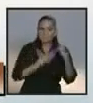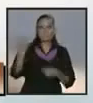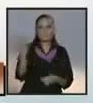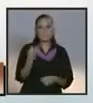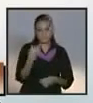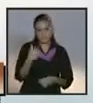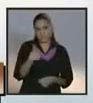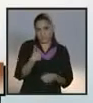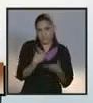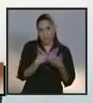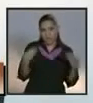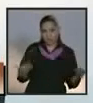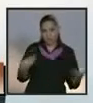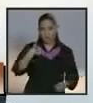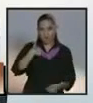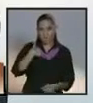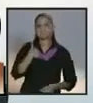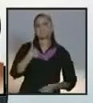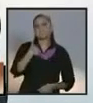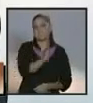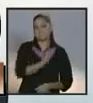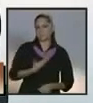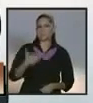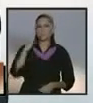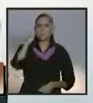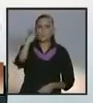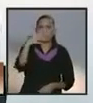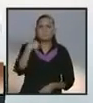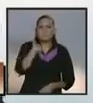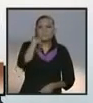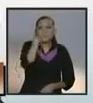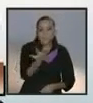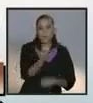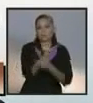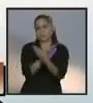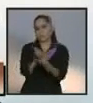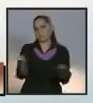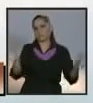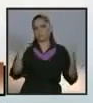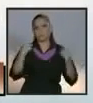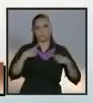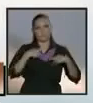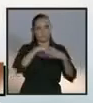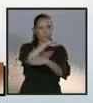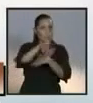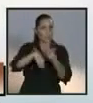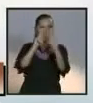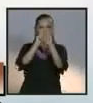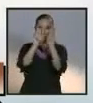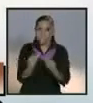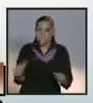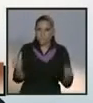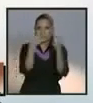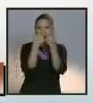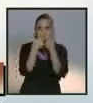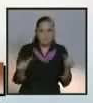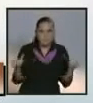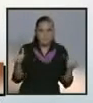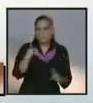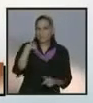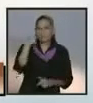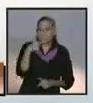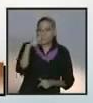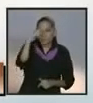paz y libertad. Quiero lograr un México incluyente y sin pobreza. Quiero lograr que realmente los